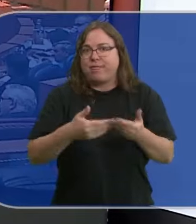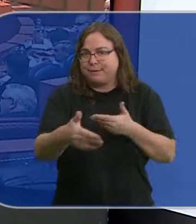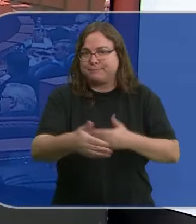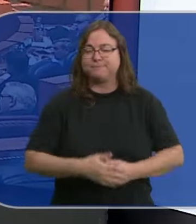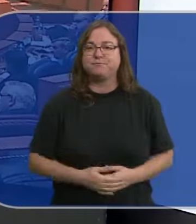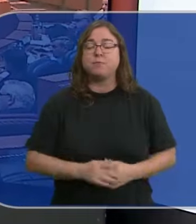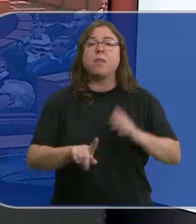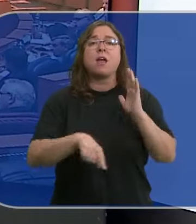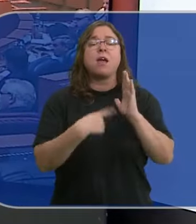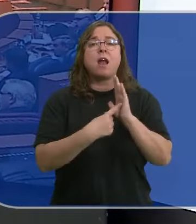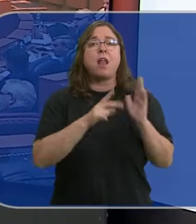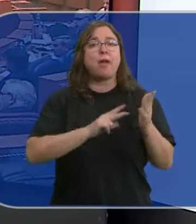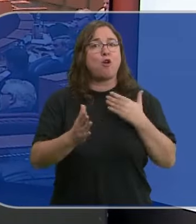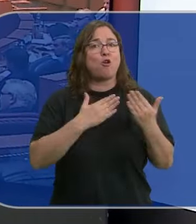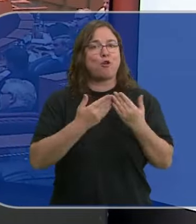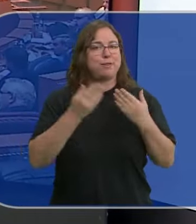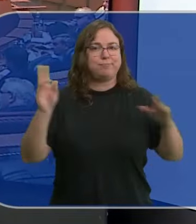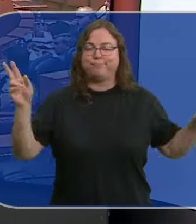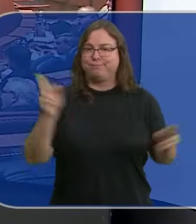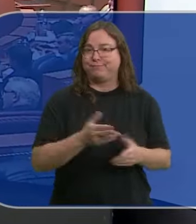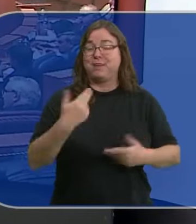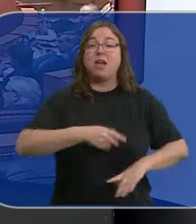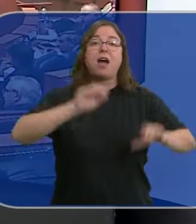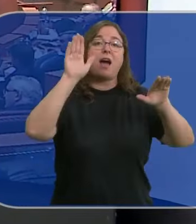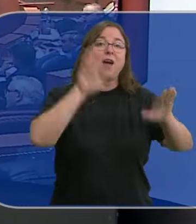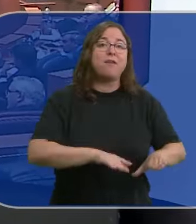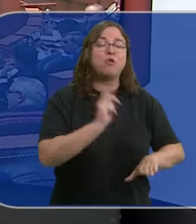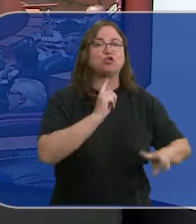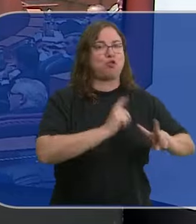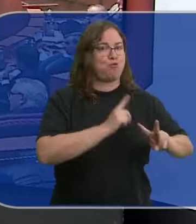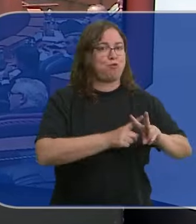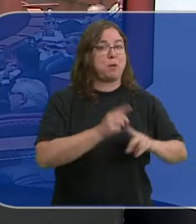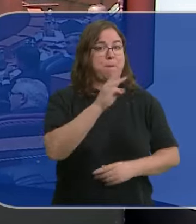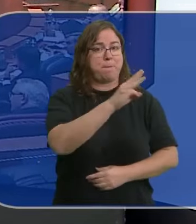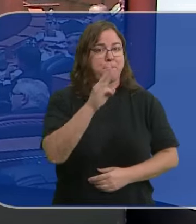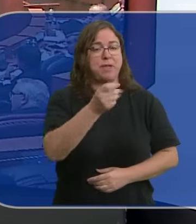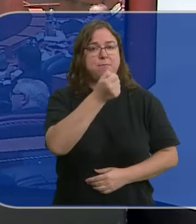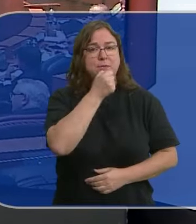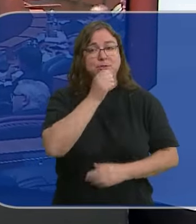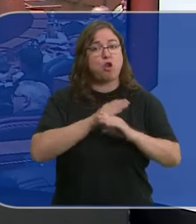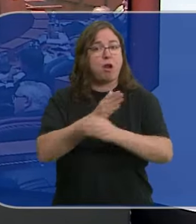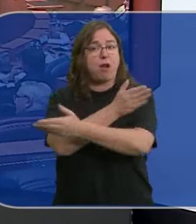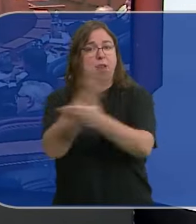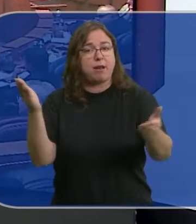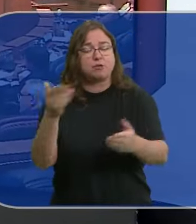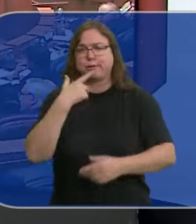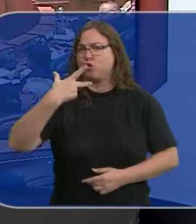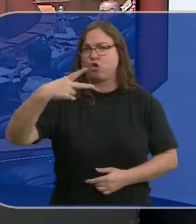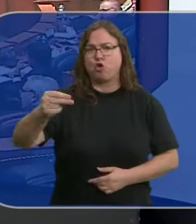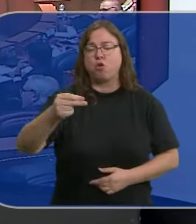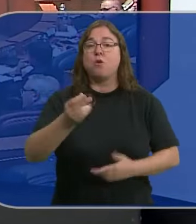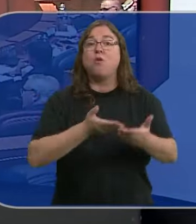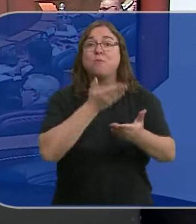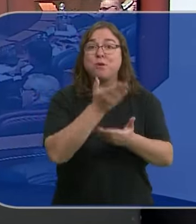La ley de Concordia ya es historia. Solo Vox ha votado a favor de su tramitación en las Cortes. Partido Popular, PSOE y el resto de los grupos han dicho no